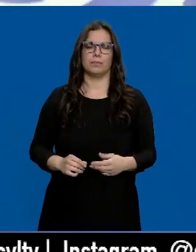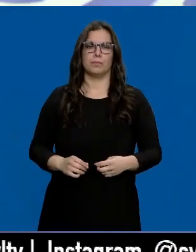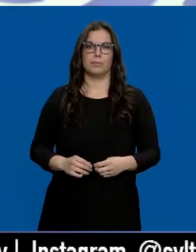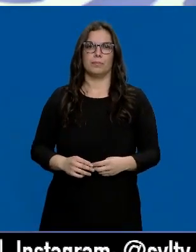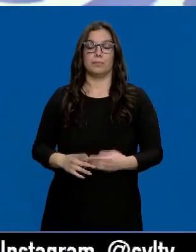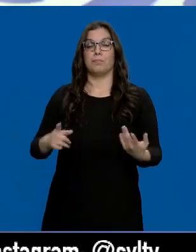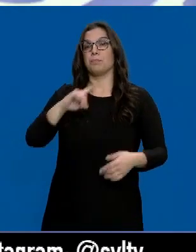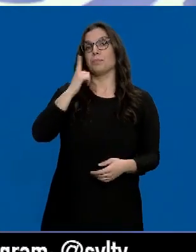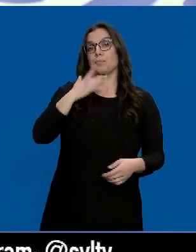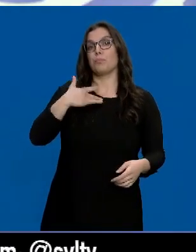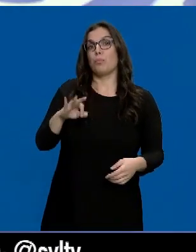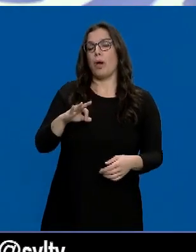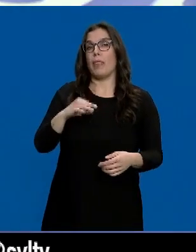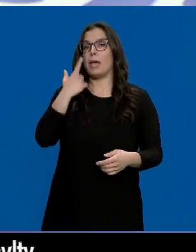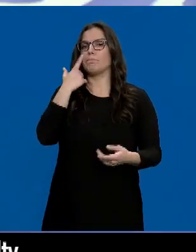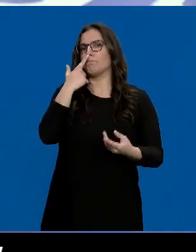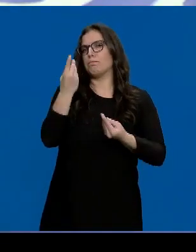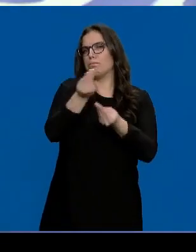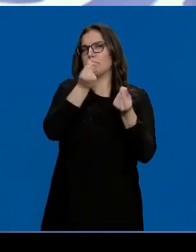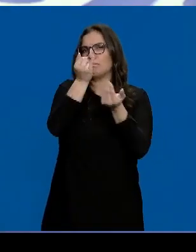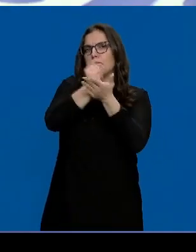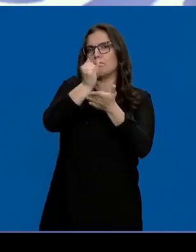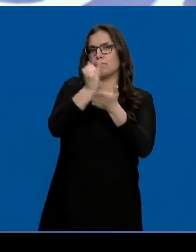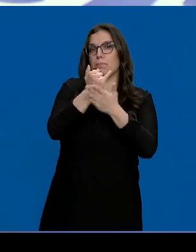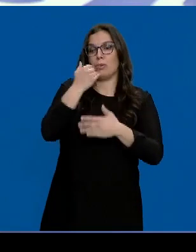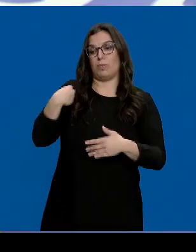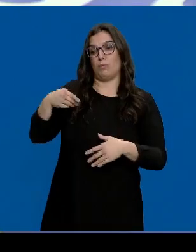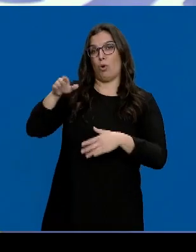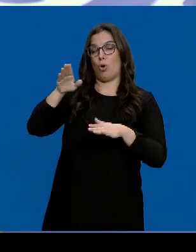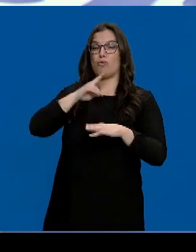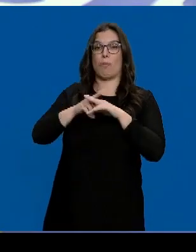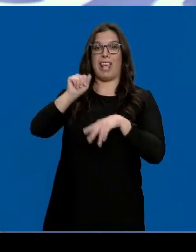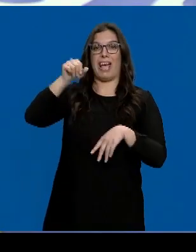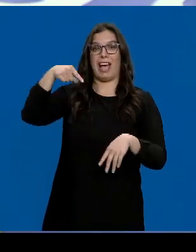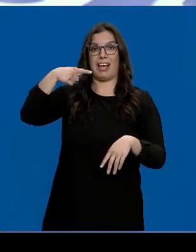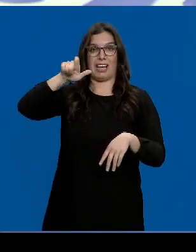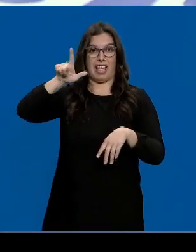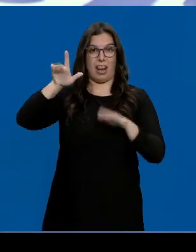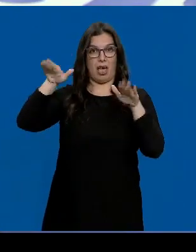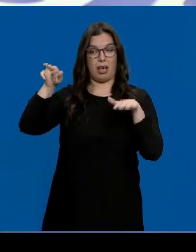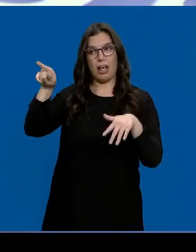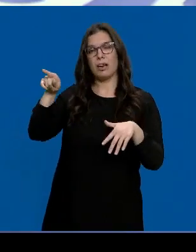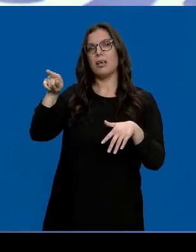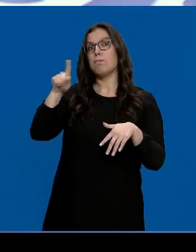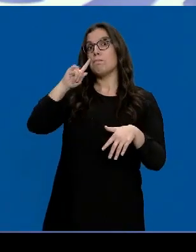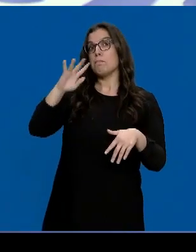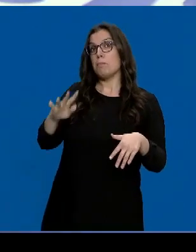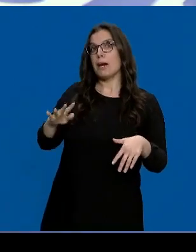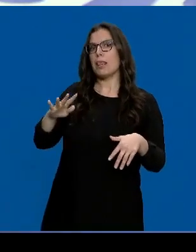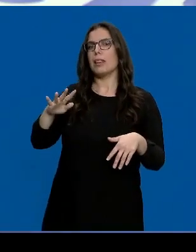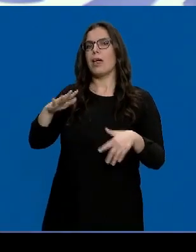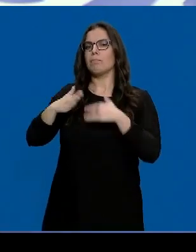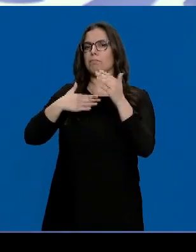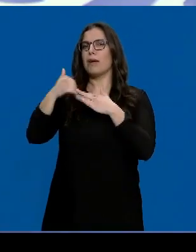Han encontrado que puede haber indicios de que Ángel, uno de los sospechosos, pueda estar implicado en el triple homicidio.